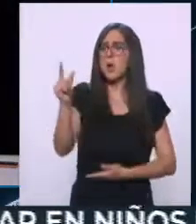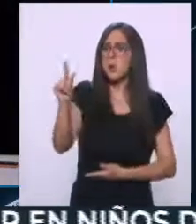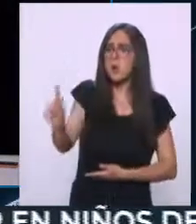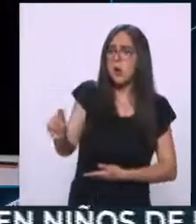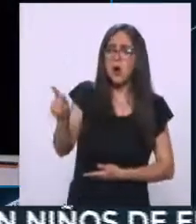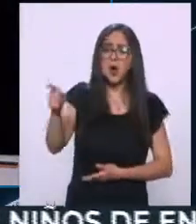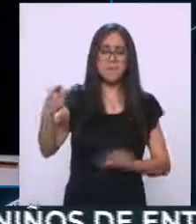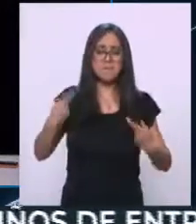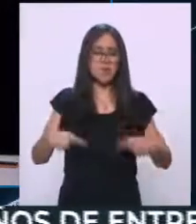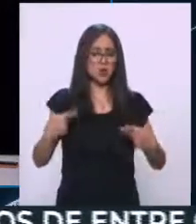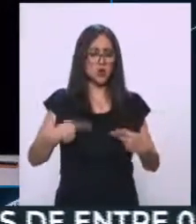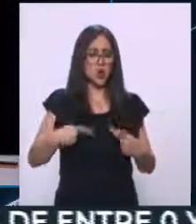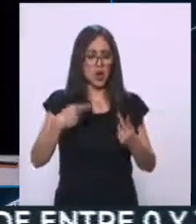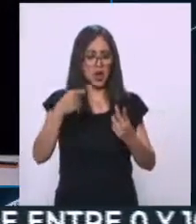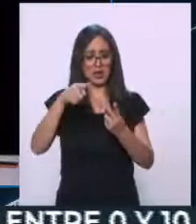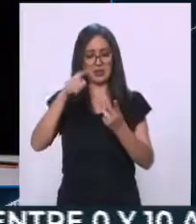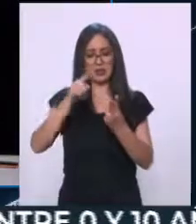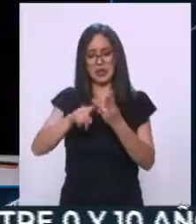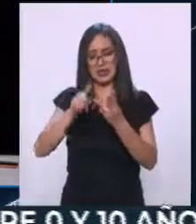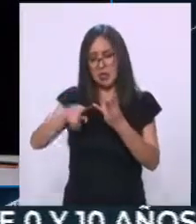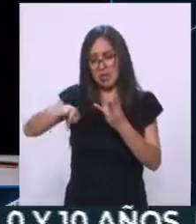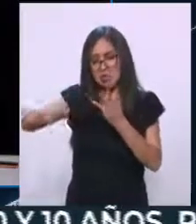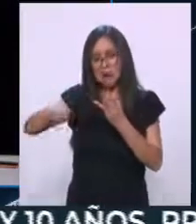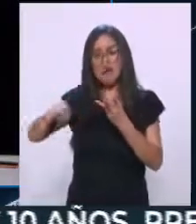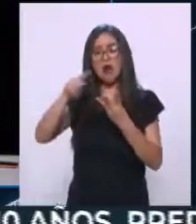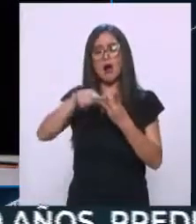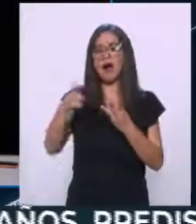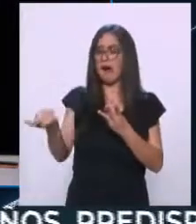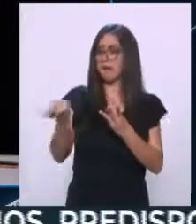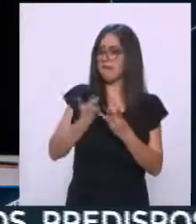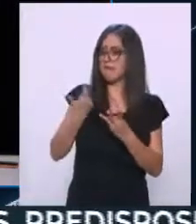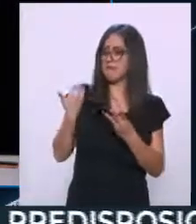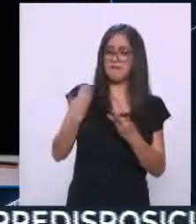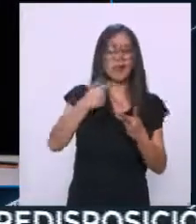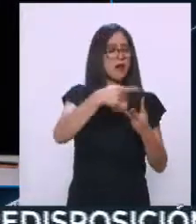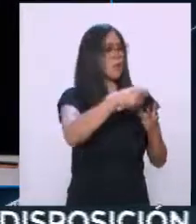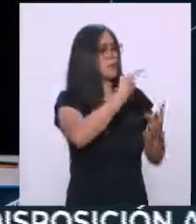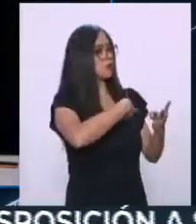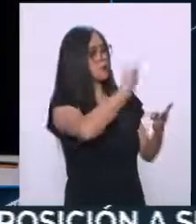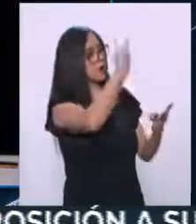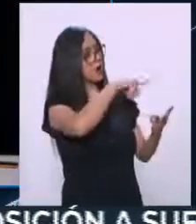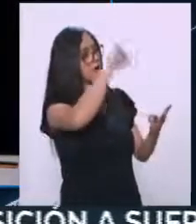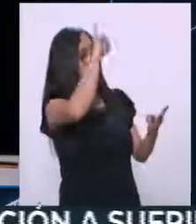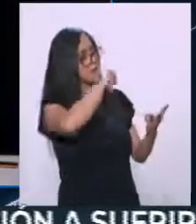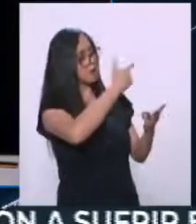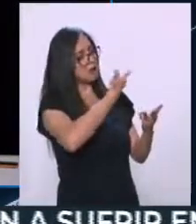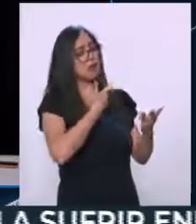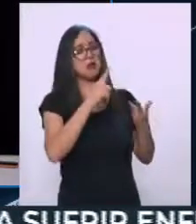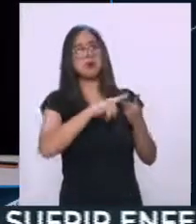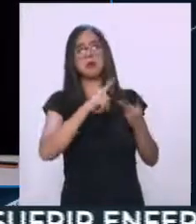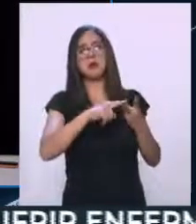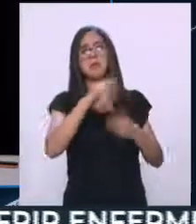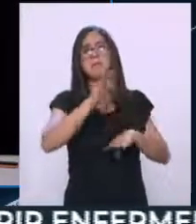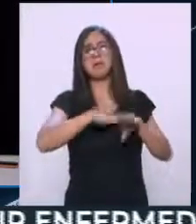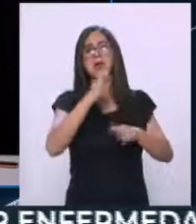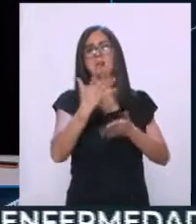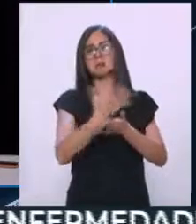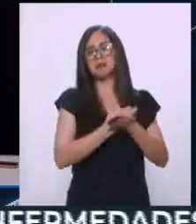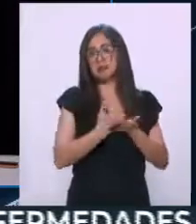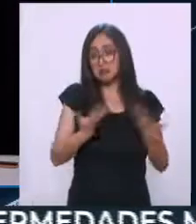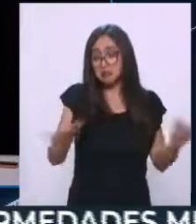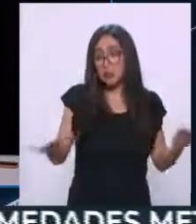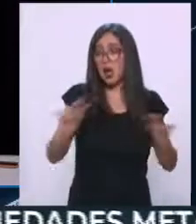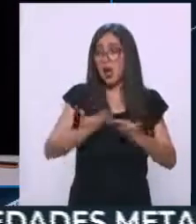intermediarios. Y hay que saber quién está financiando esto. decir, hay que dejar que la gente decida libremente que si hay